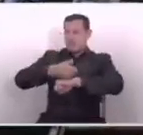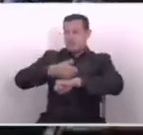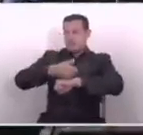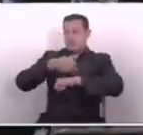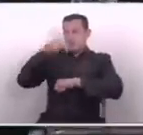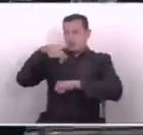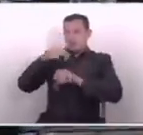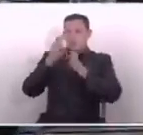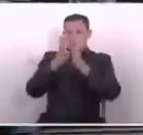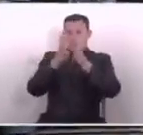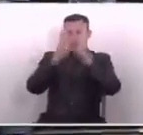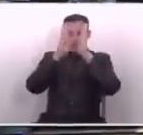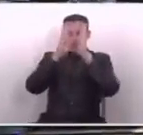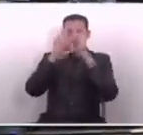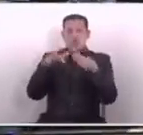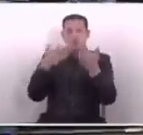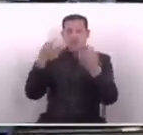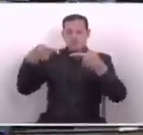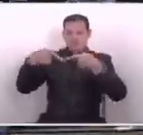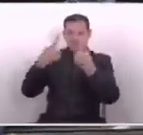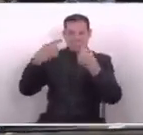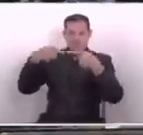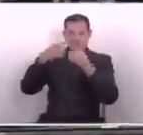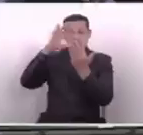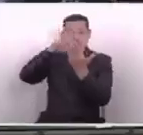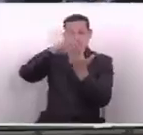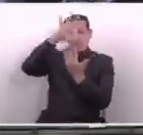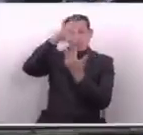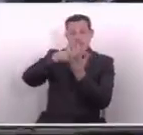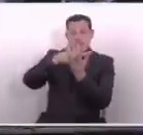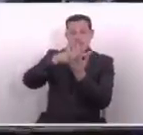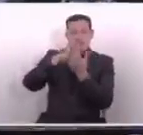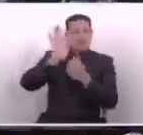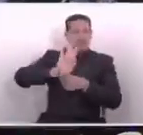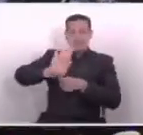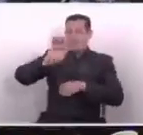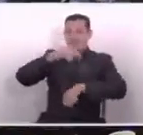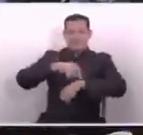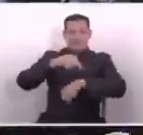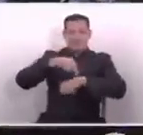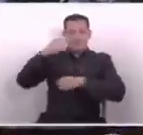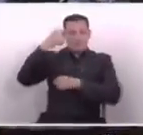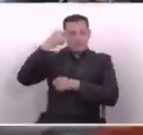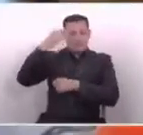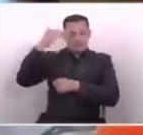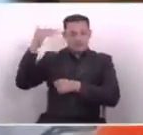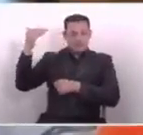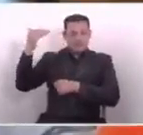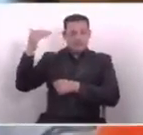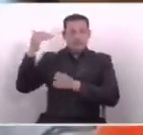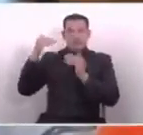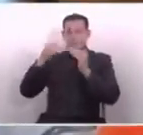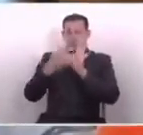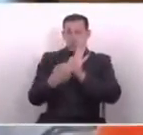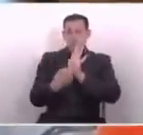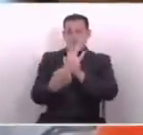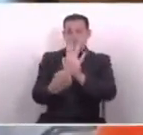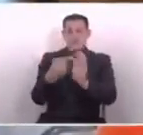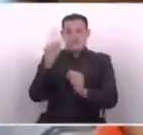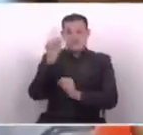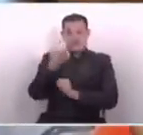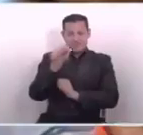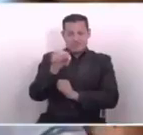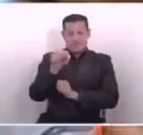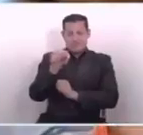He escuchado aquí como han atacado un programa que en ningún momento fue político y muestra de ello es que ahí